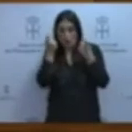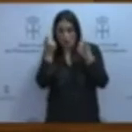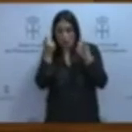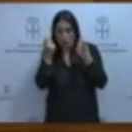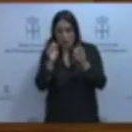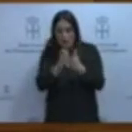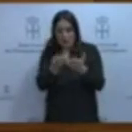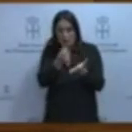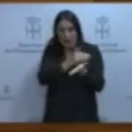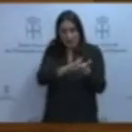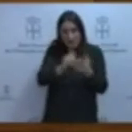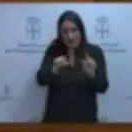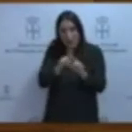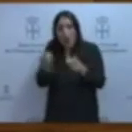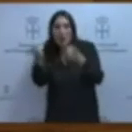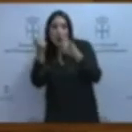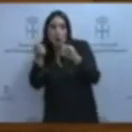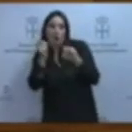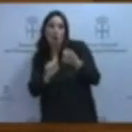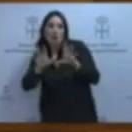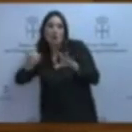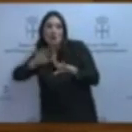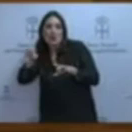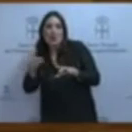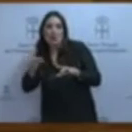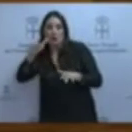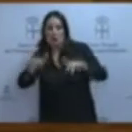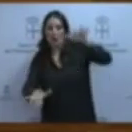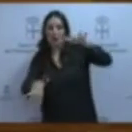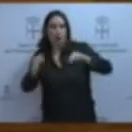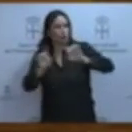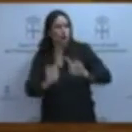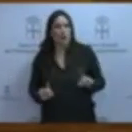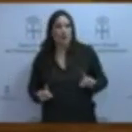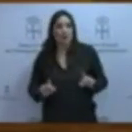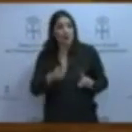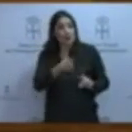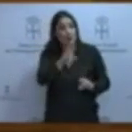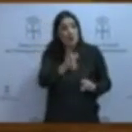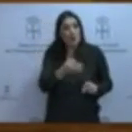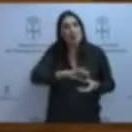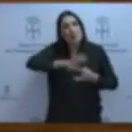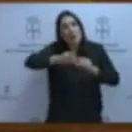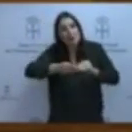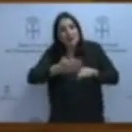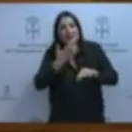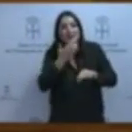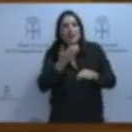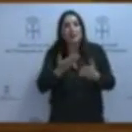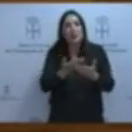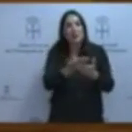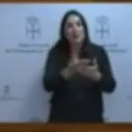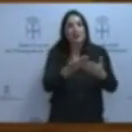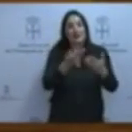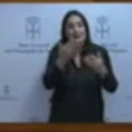euros. Estaría bien que se aplicara en el cuento para cuando piden, por ejemplo, la gratuidad de las unidades de las escuelas